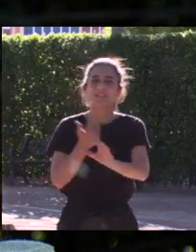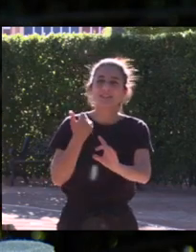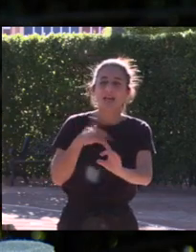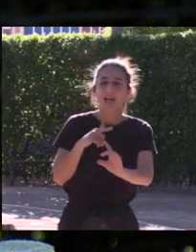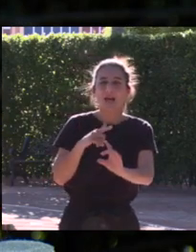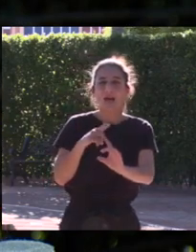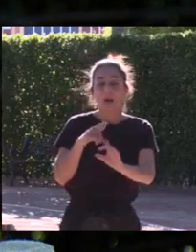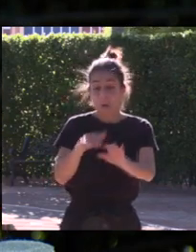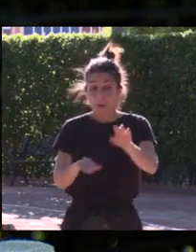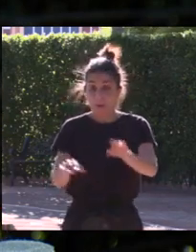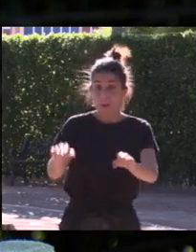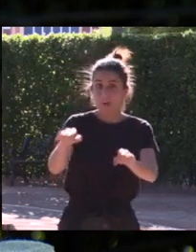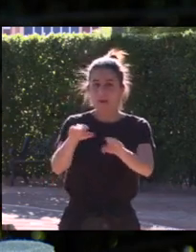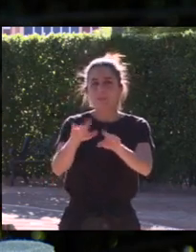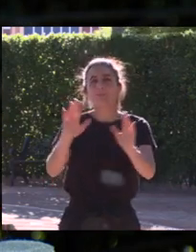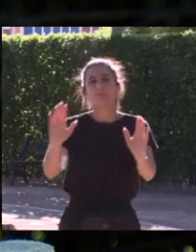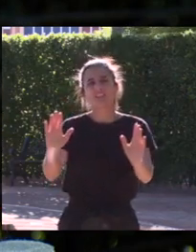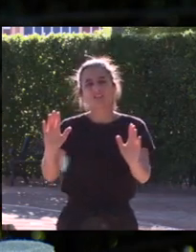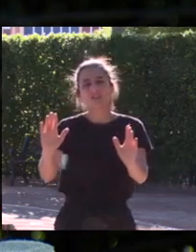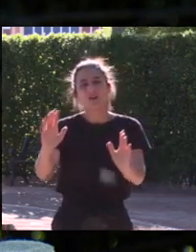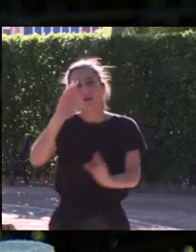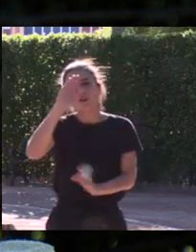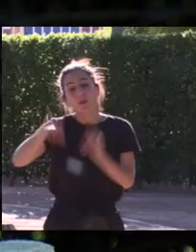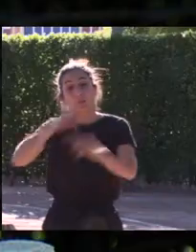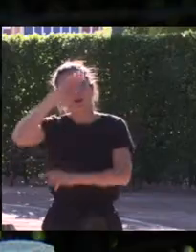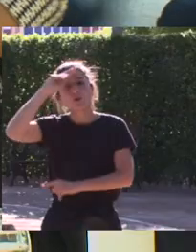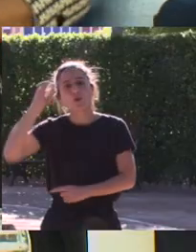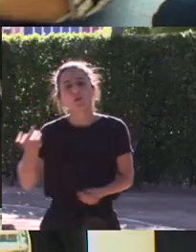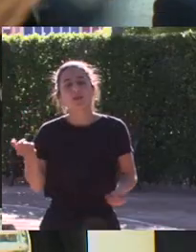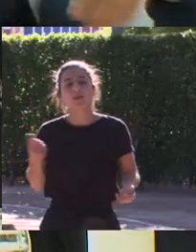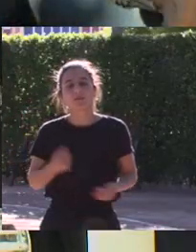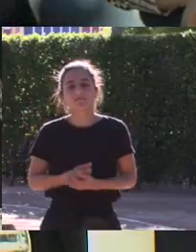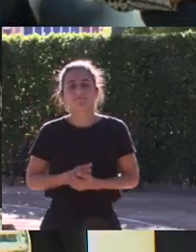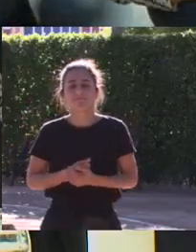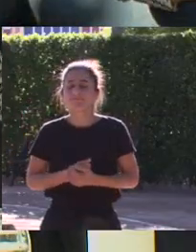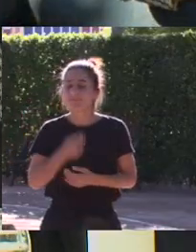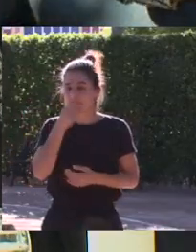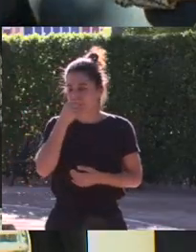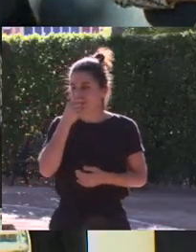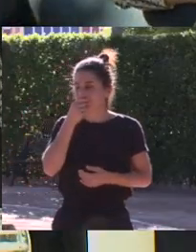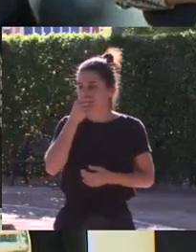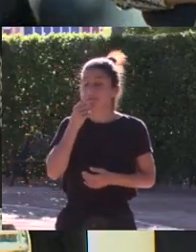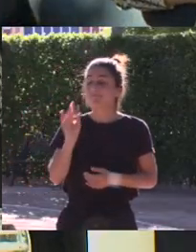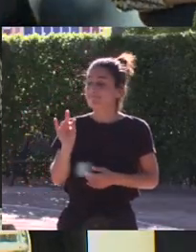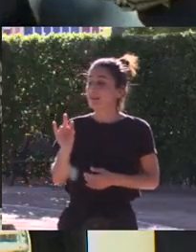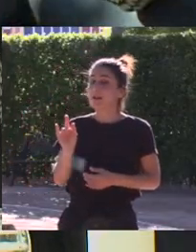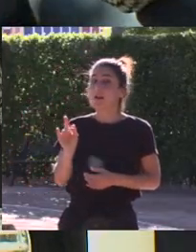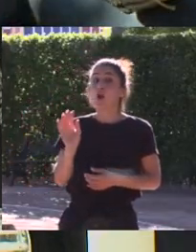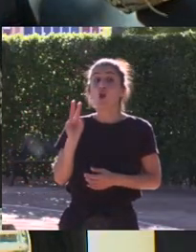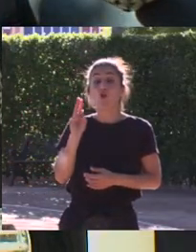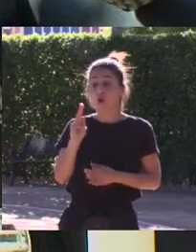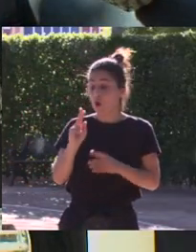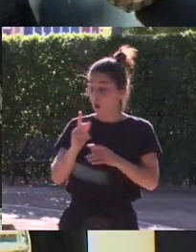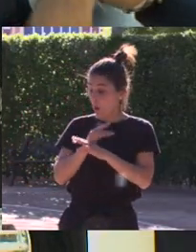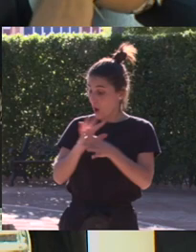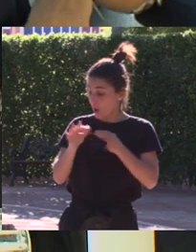mayor igualdad pero nos olvidamos después ¿no? Sí mira en los últimos dos juegos olímpicos Londres